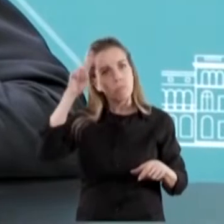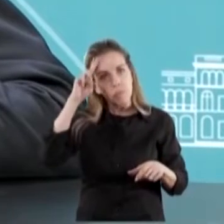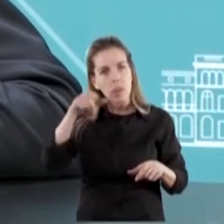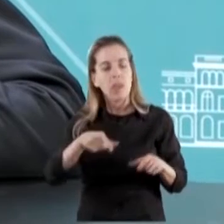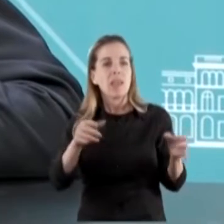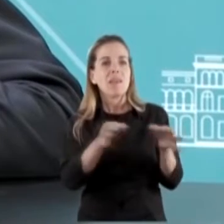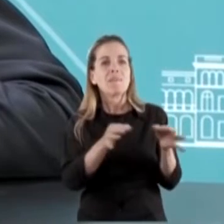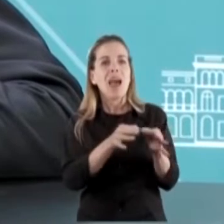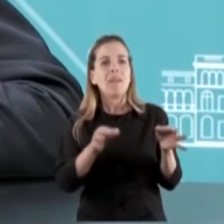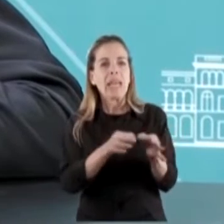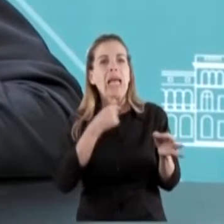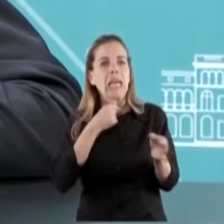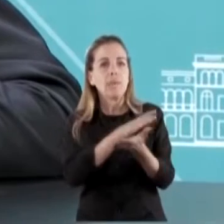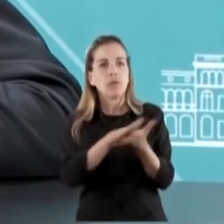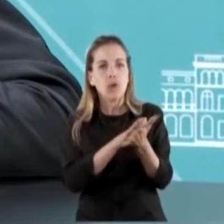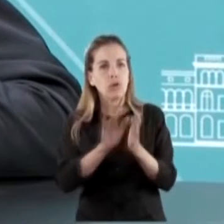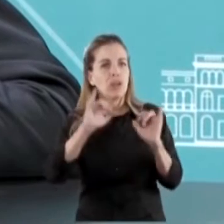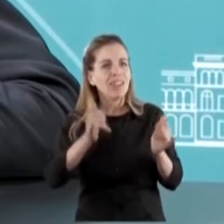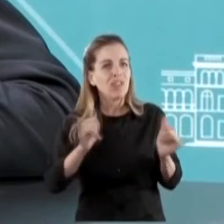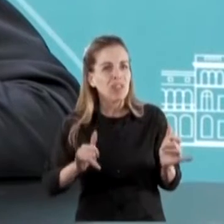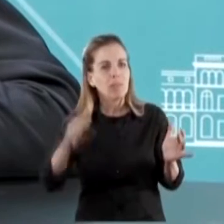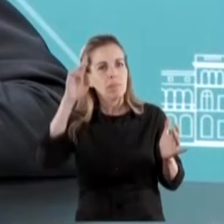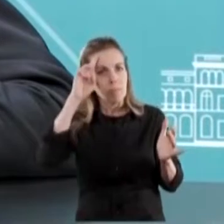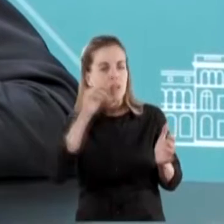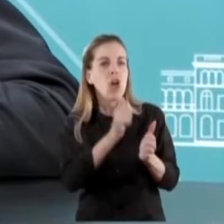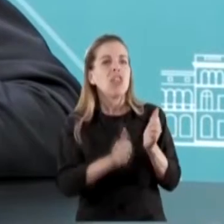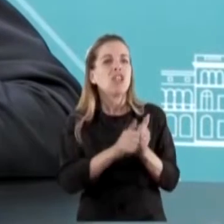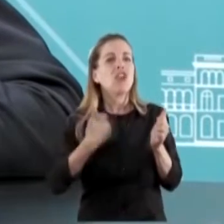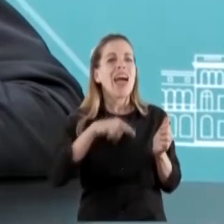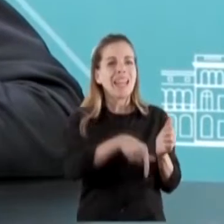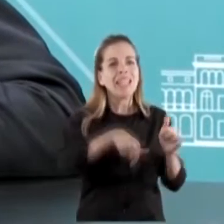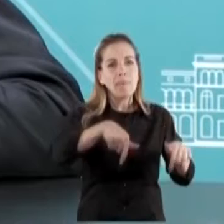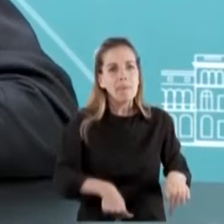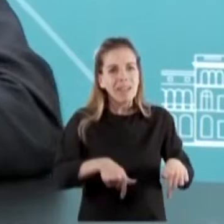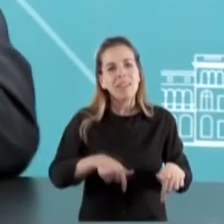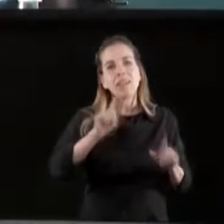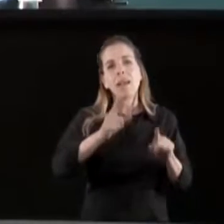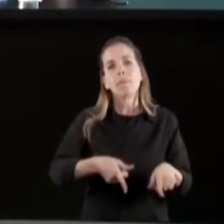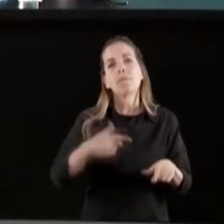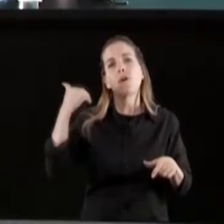por toda nuestra historia, pero también por nuestro presente y por nuestro futuro.